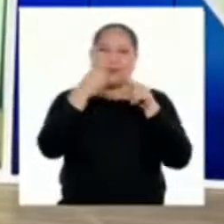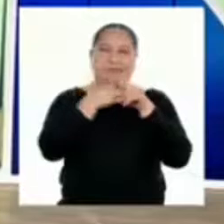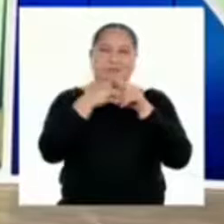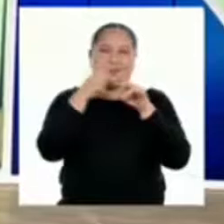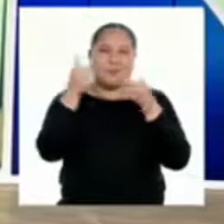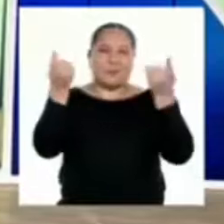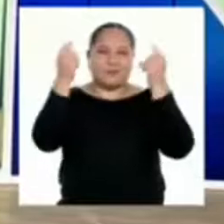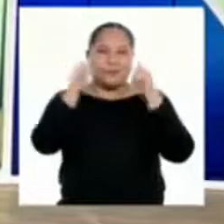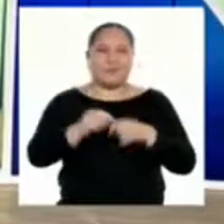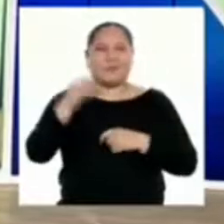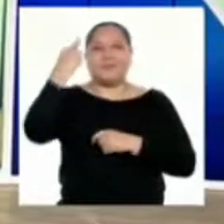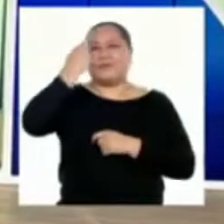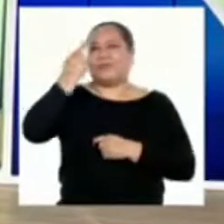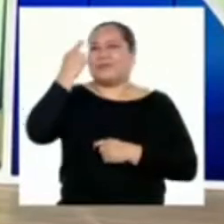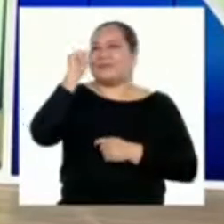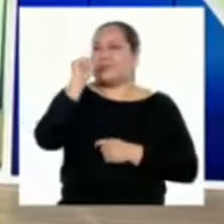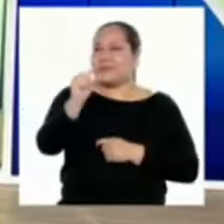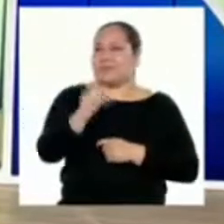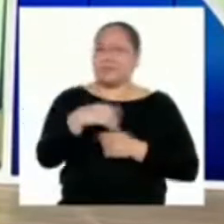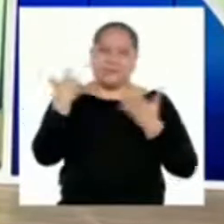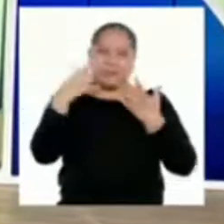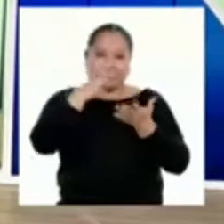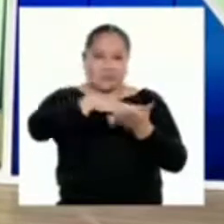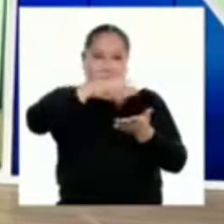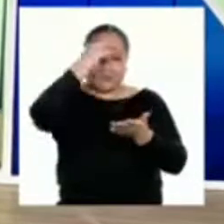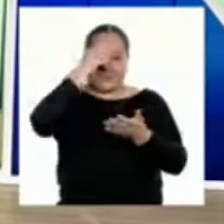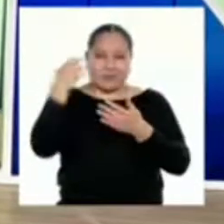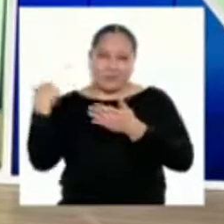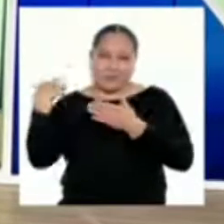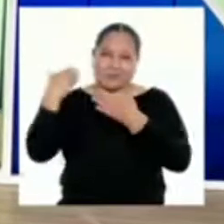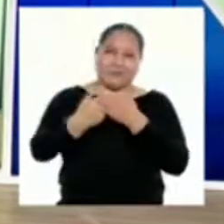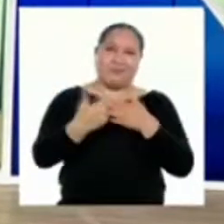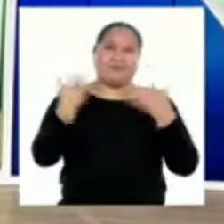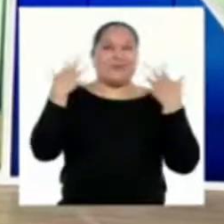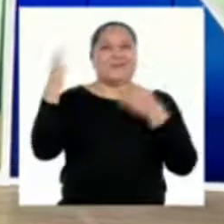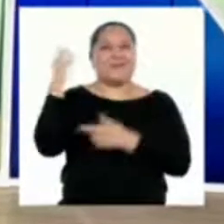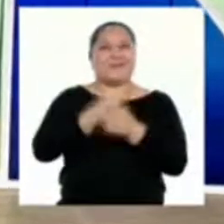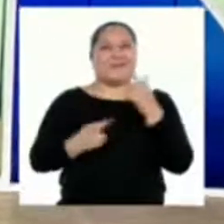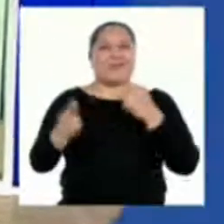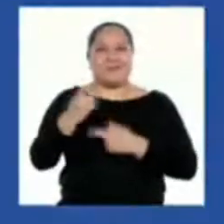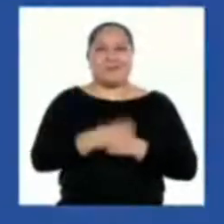para reflexionar un poco sobre lo que hemos aprendido hasta ahora. Ya volvemos.